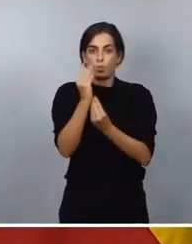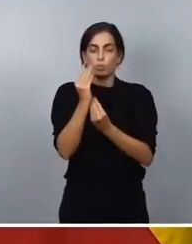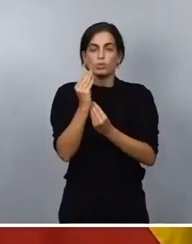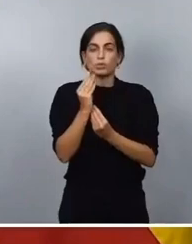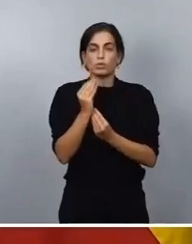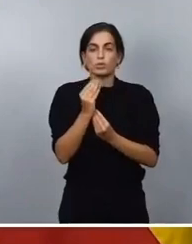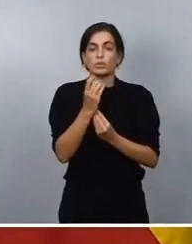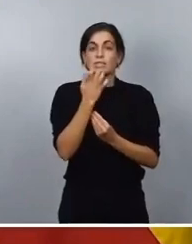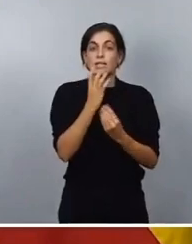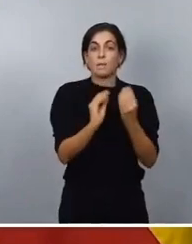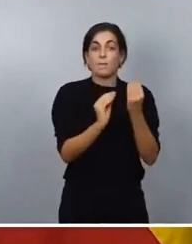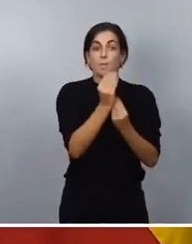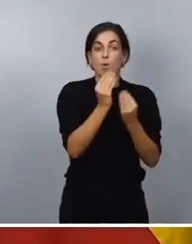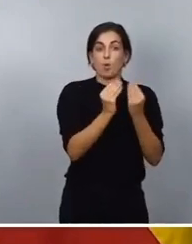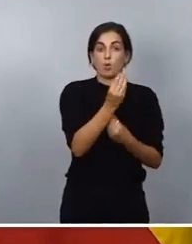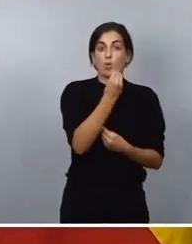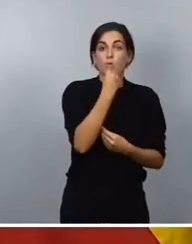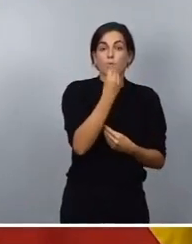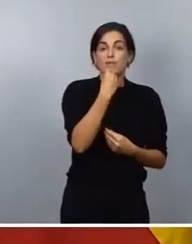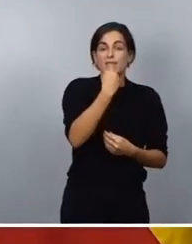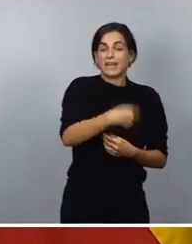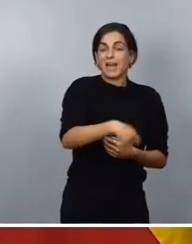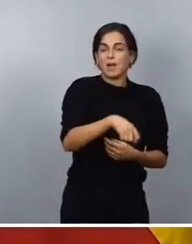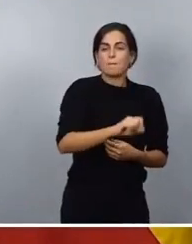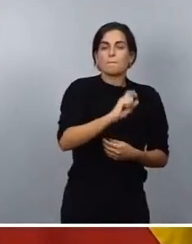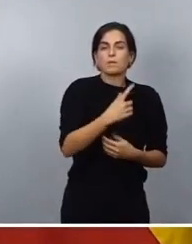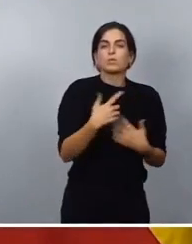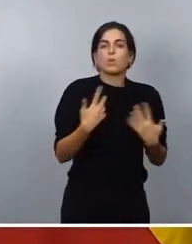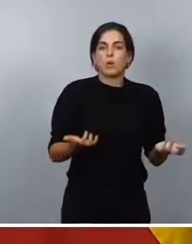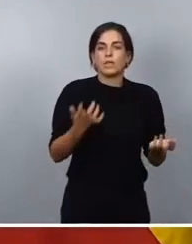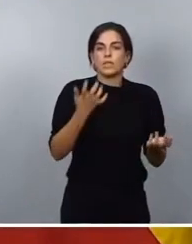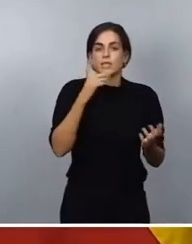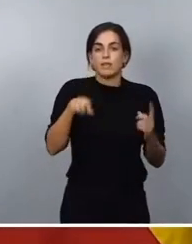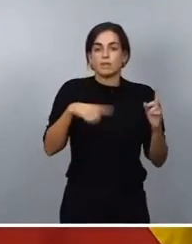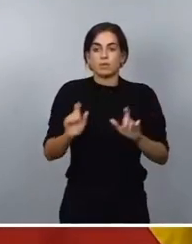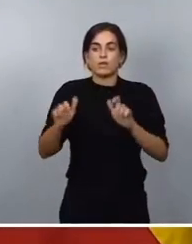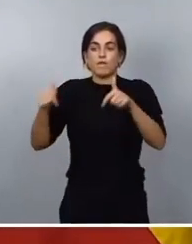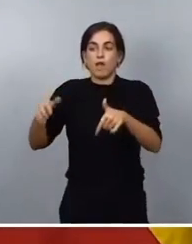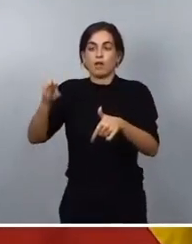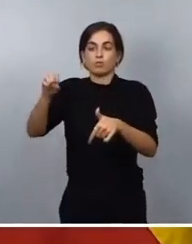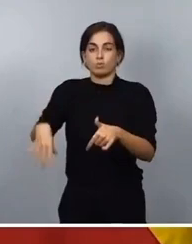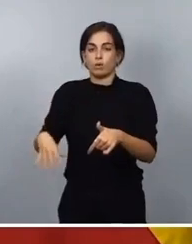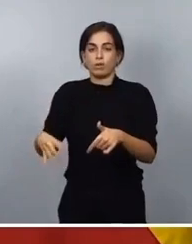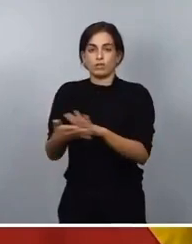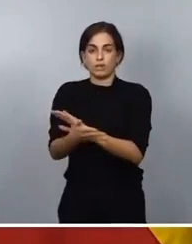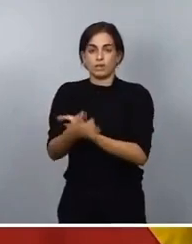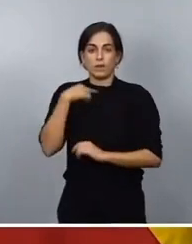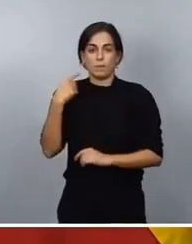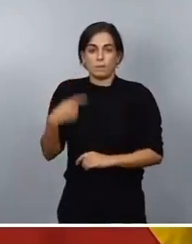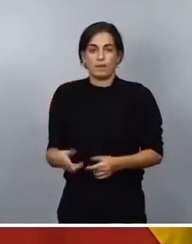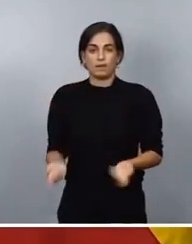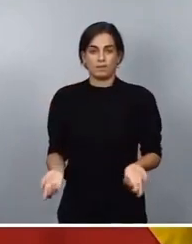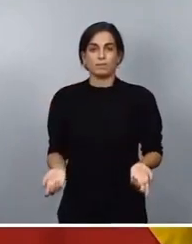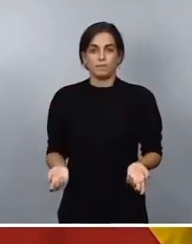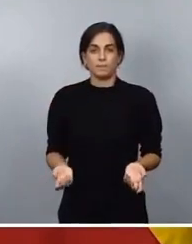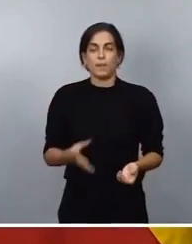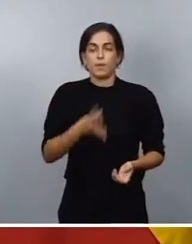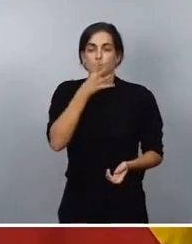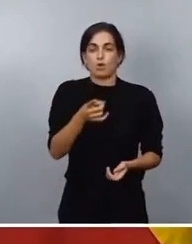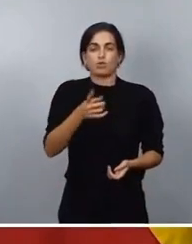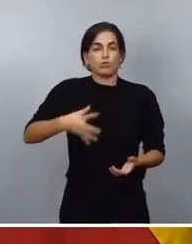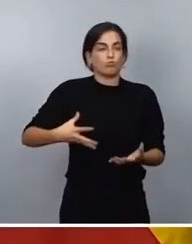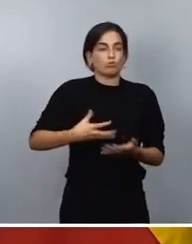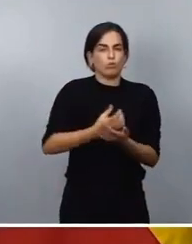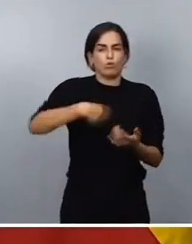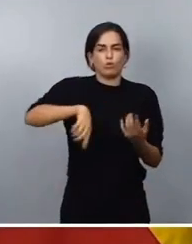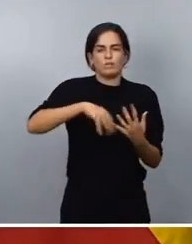más caro que aquel que acaba en la basura, aquel que se despilfarra. Por tanto, tenemos que hacer todo lo posible por